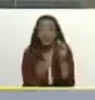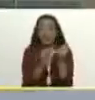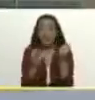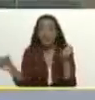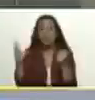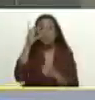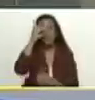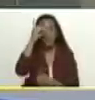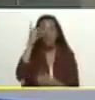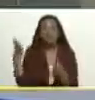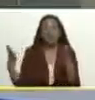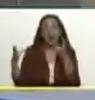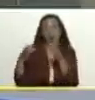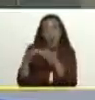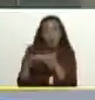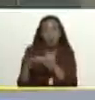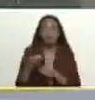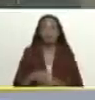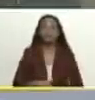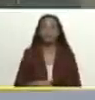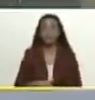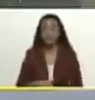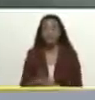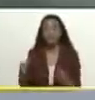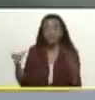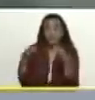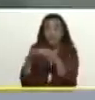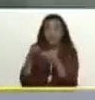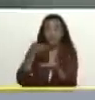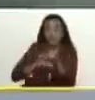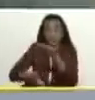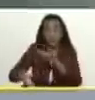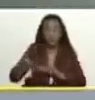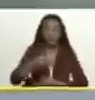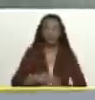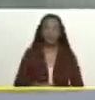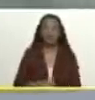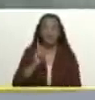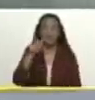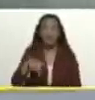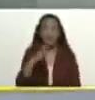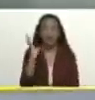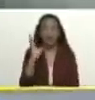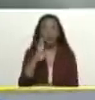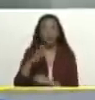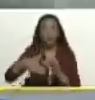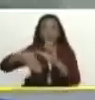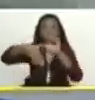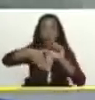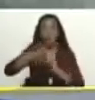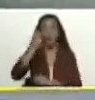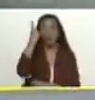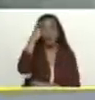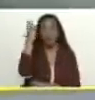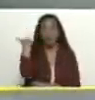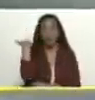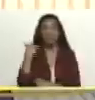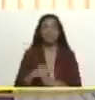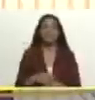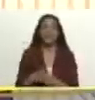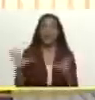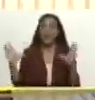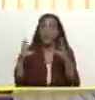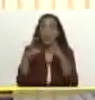que nos acompañó en estas reuniones bilaterales y la cumbre suramericana el día de ayer con